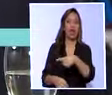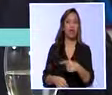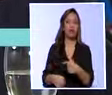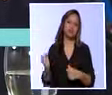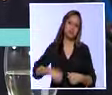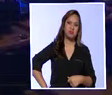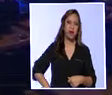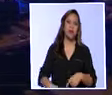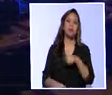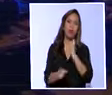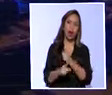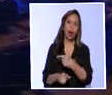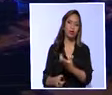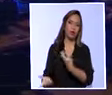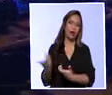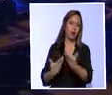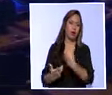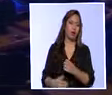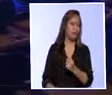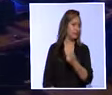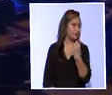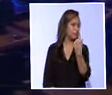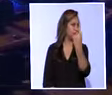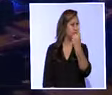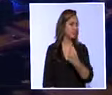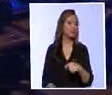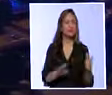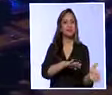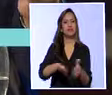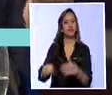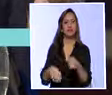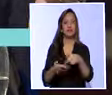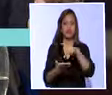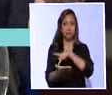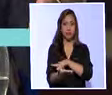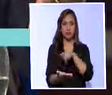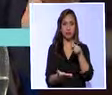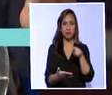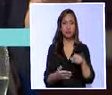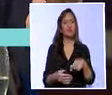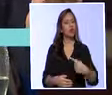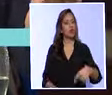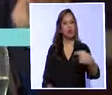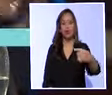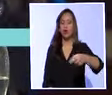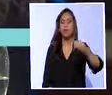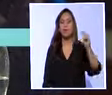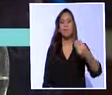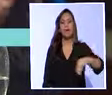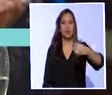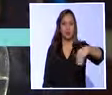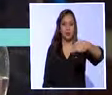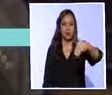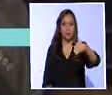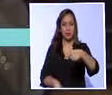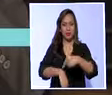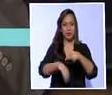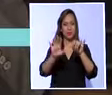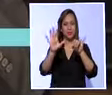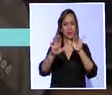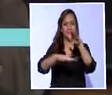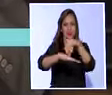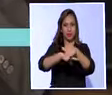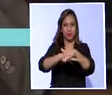Eso es otra cosa. El programa tercer debate es transmitido a través de los medios legislativos todos los días miércoles a las 18 horas.